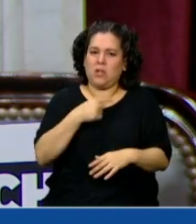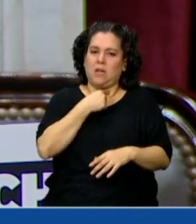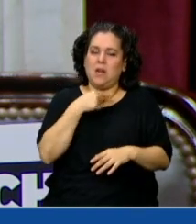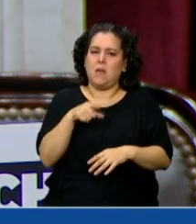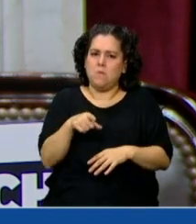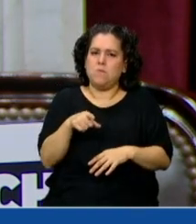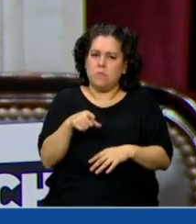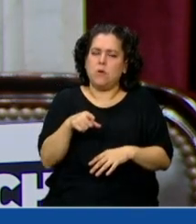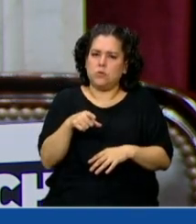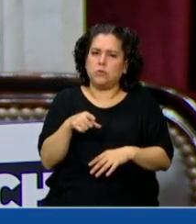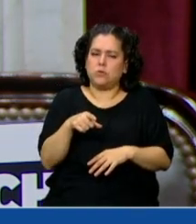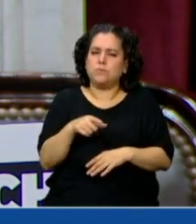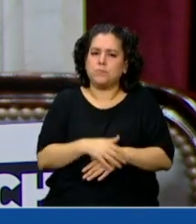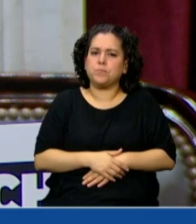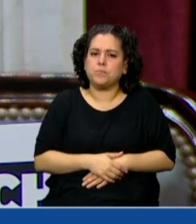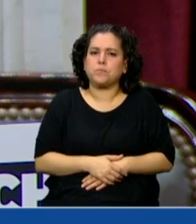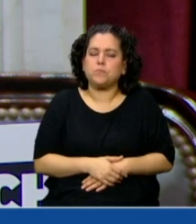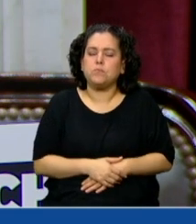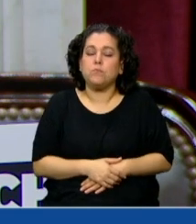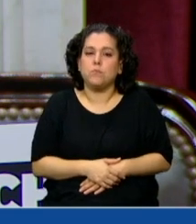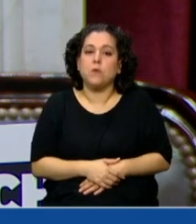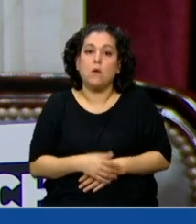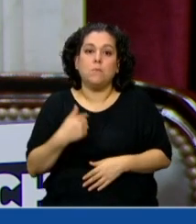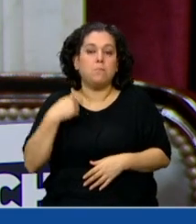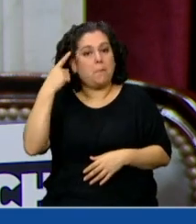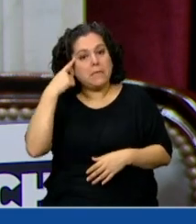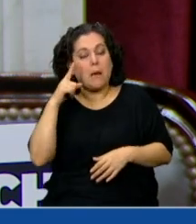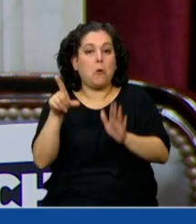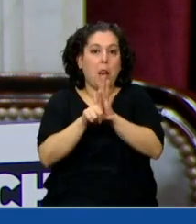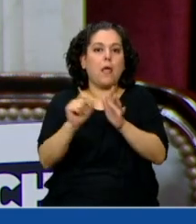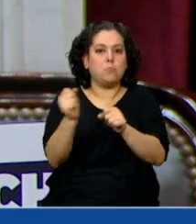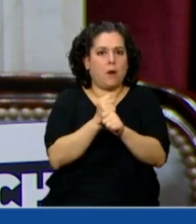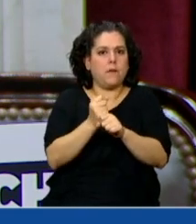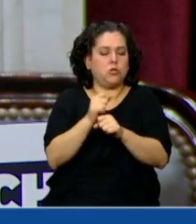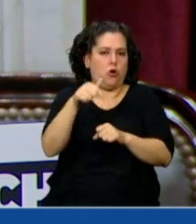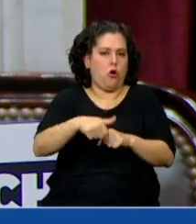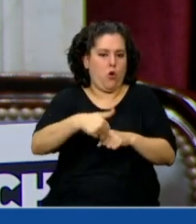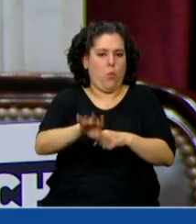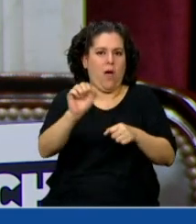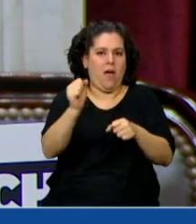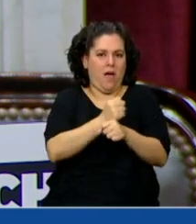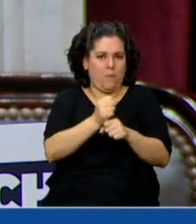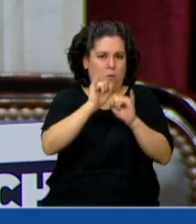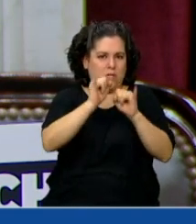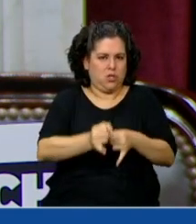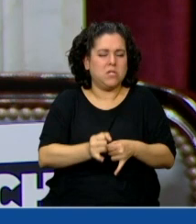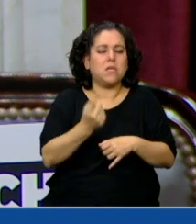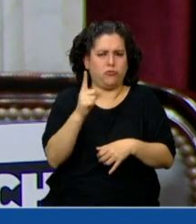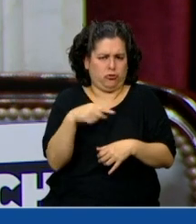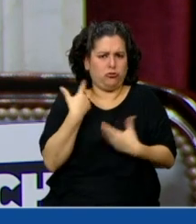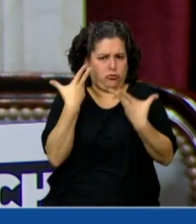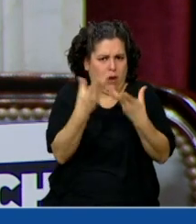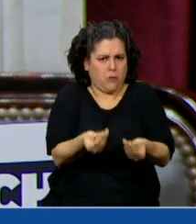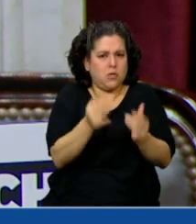más allá de la aprobación de esta ley que vamos a acompañar, acá